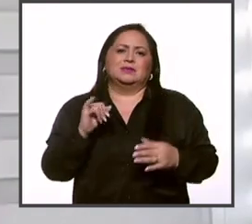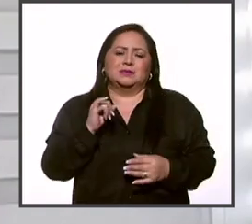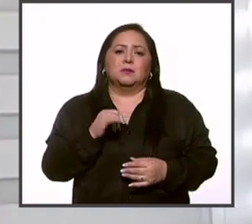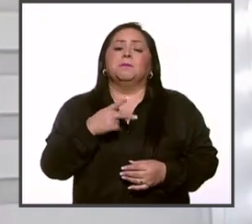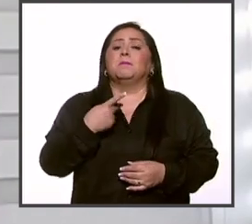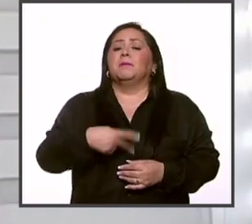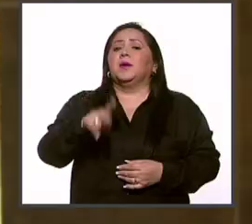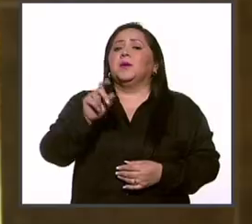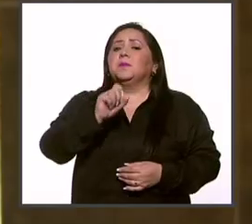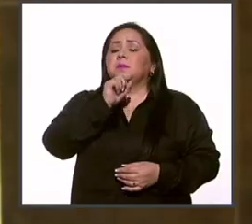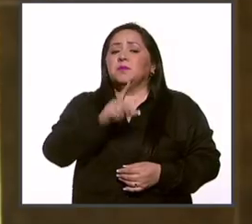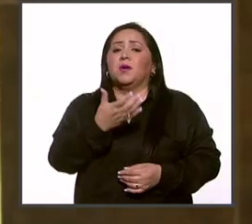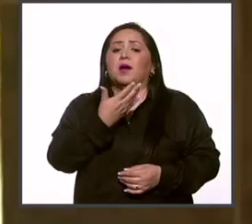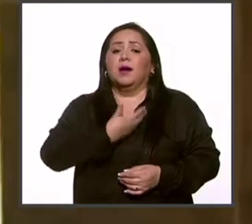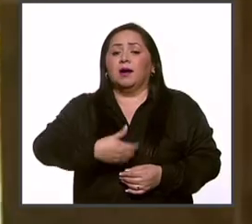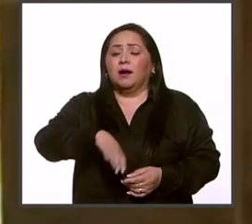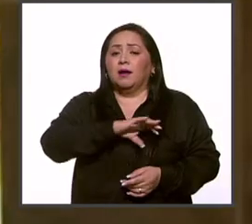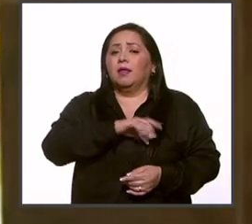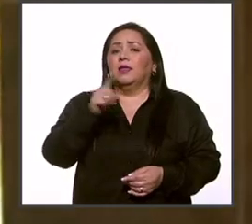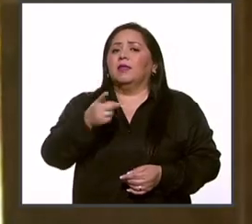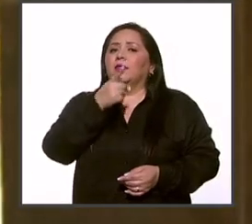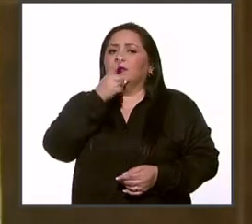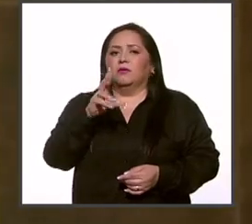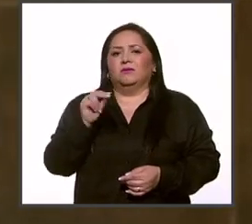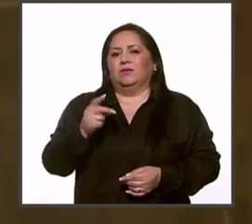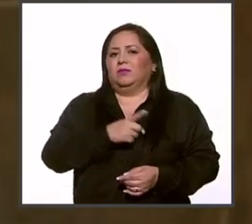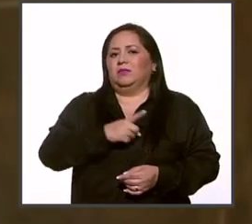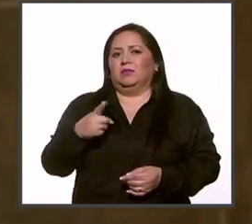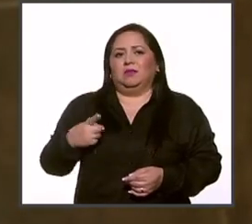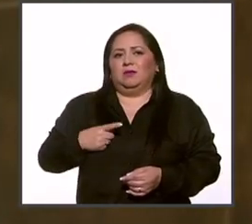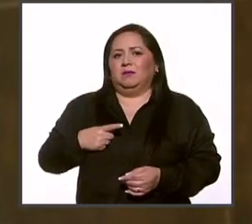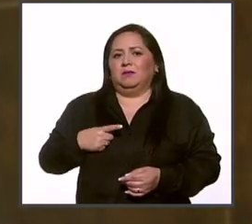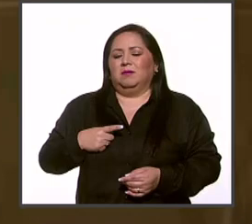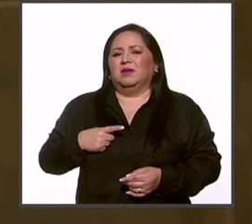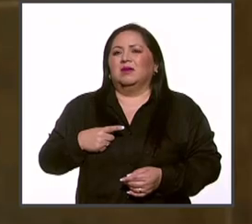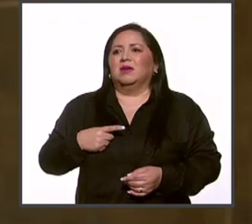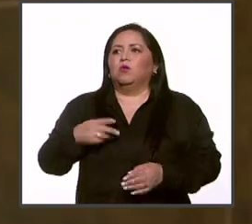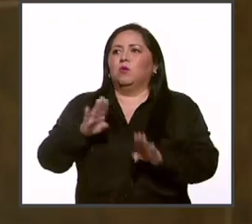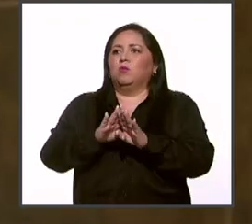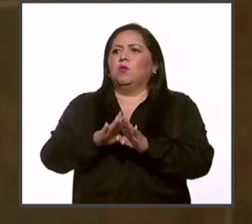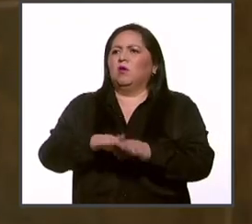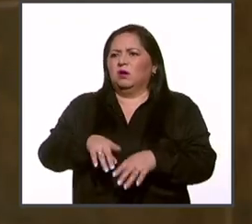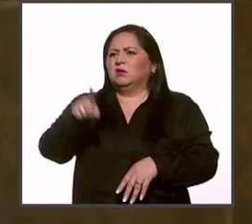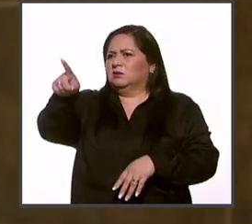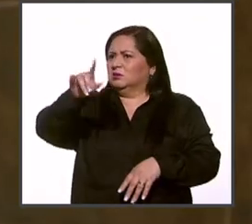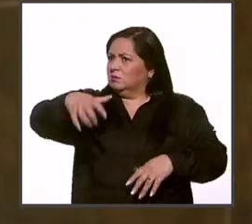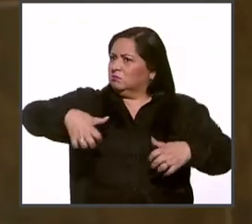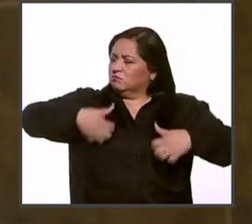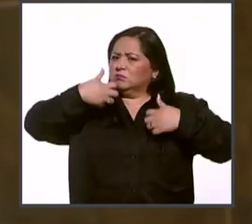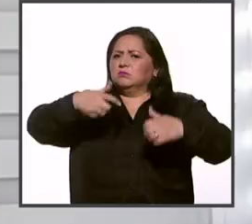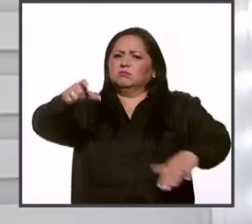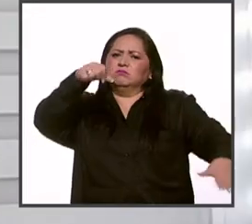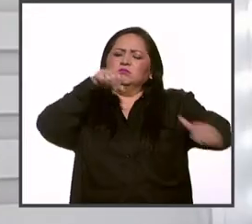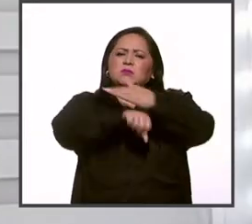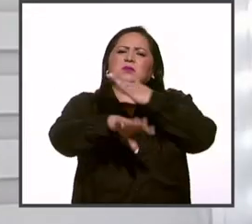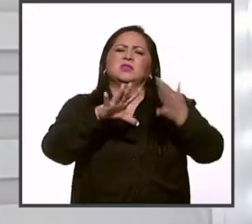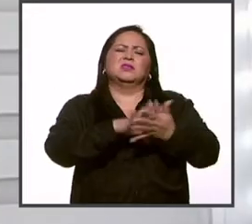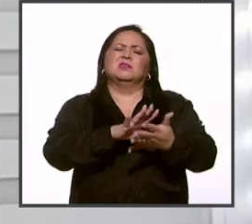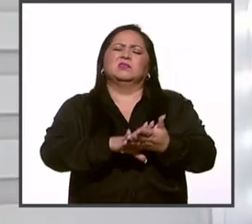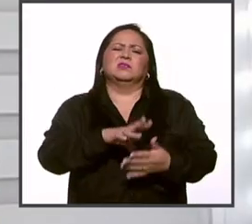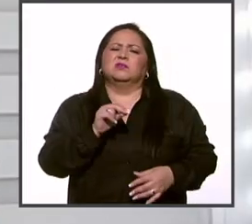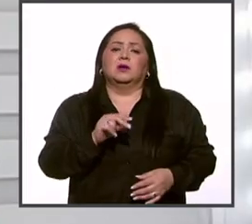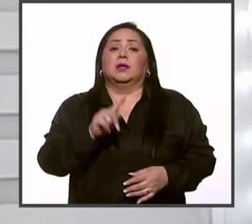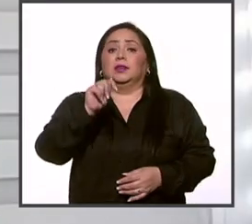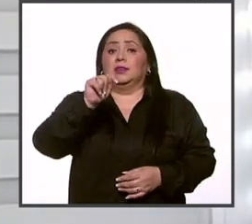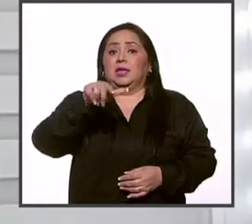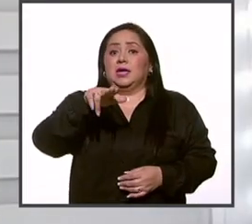También Claudia Sheinbaum dijo que no se debe recurrir al extremo de encarcelar a un comunicador. Tania